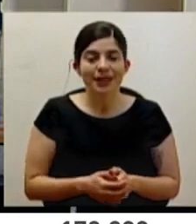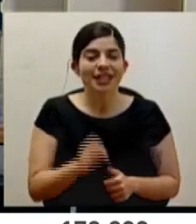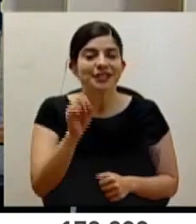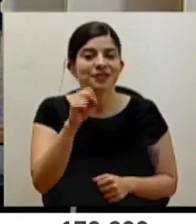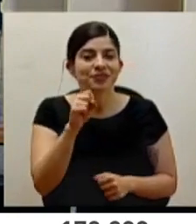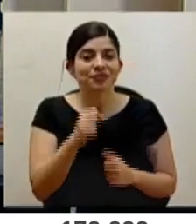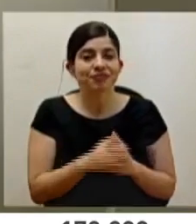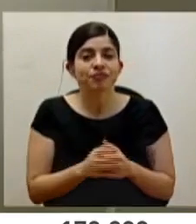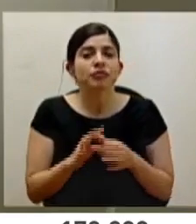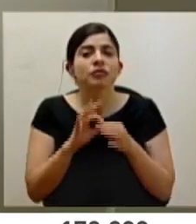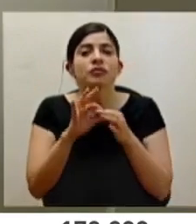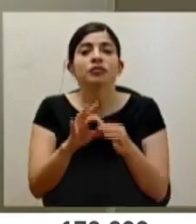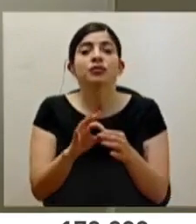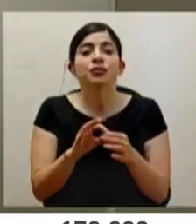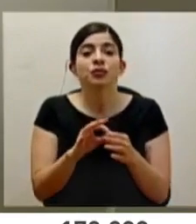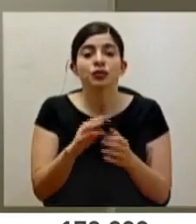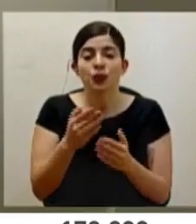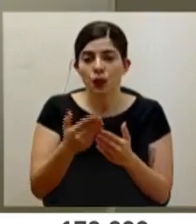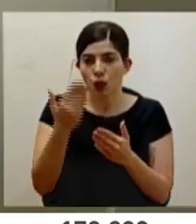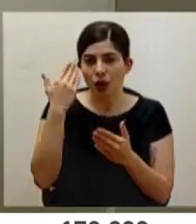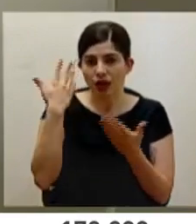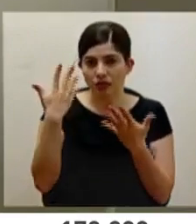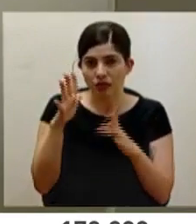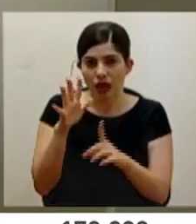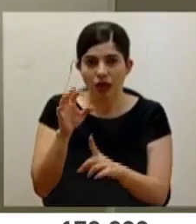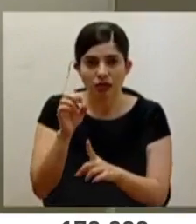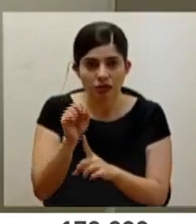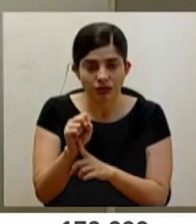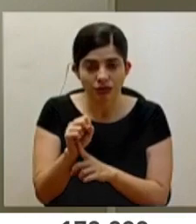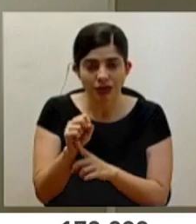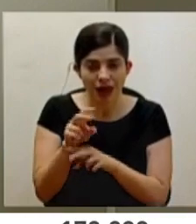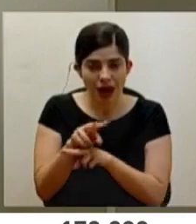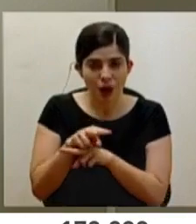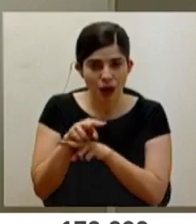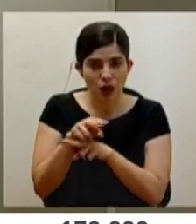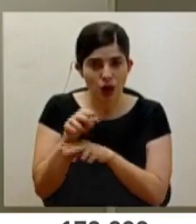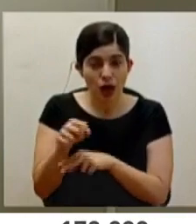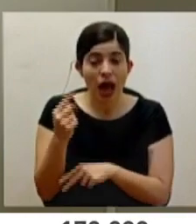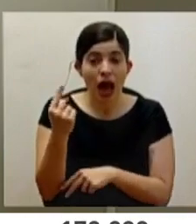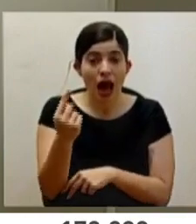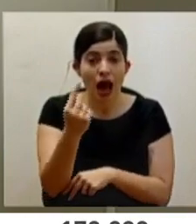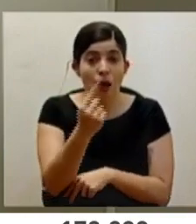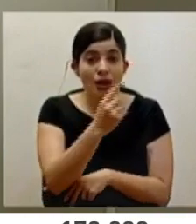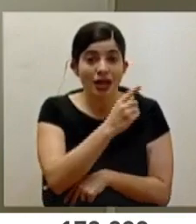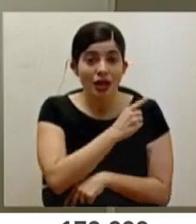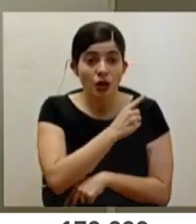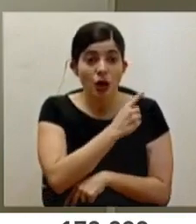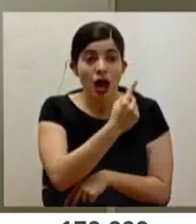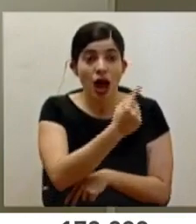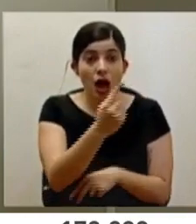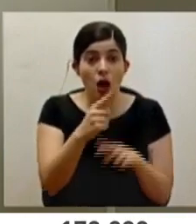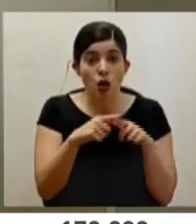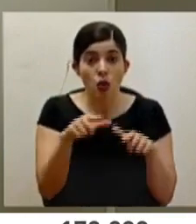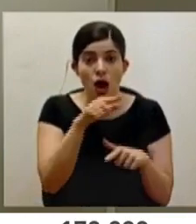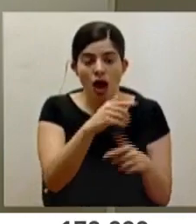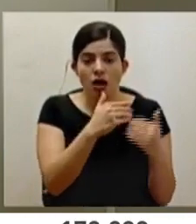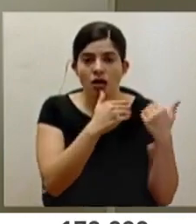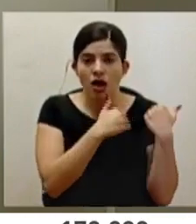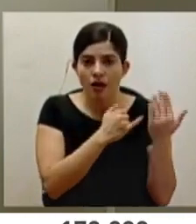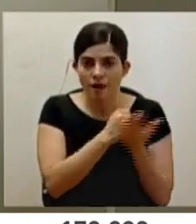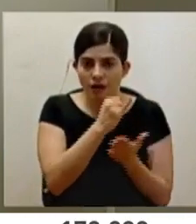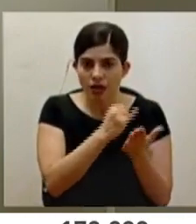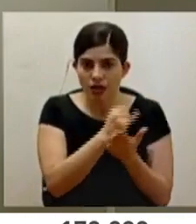Sí, con respecto a lo que se ha identificado en los informes de auditoría, cada director de cada centro tiene que realizar las investigaciones